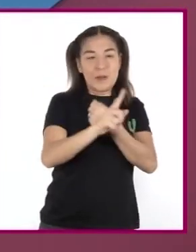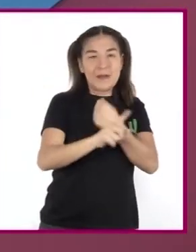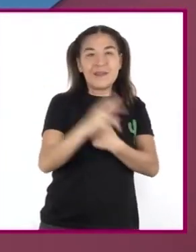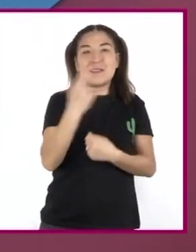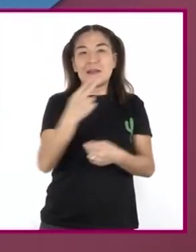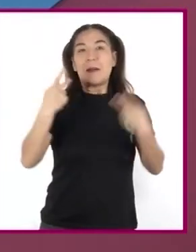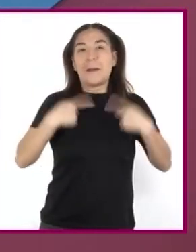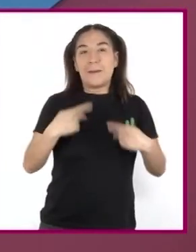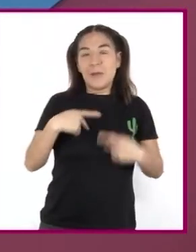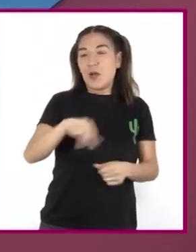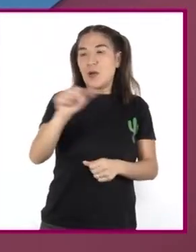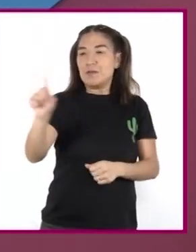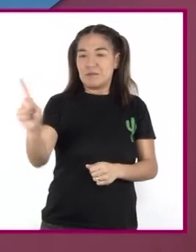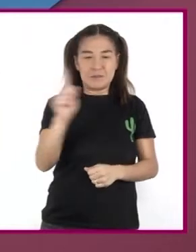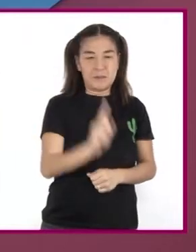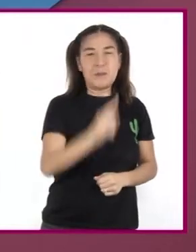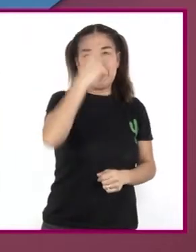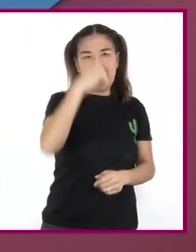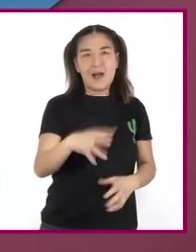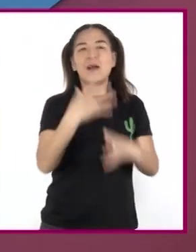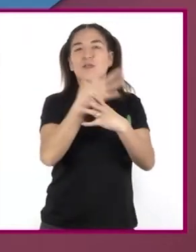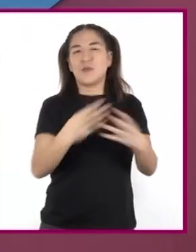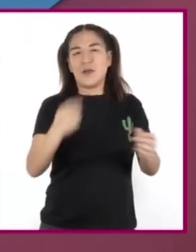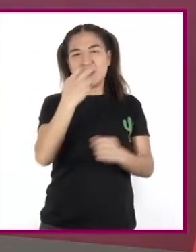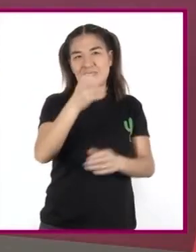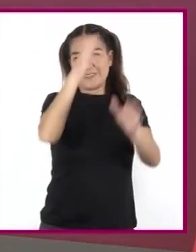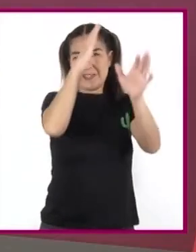tercero Para solucionar Sus desacuerdos